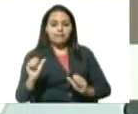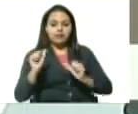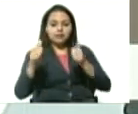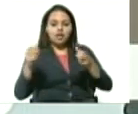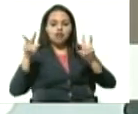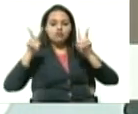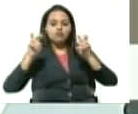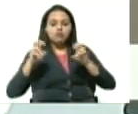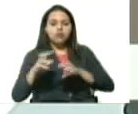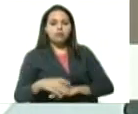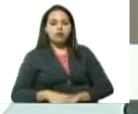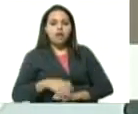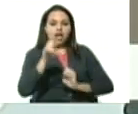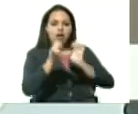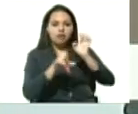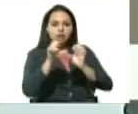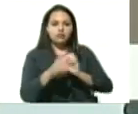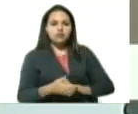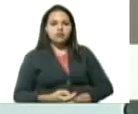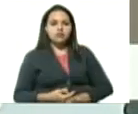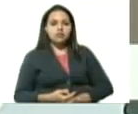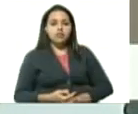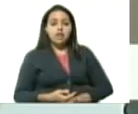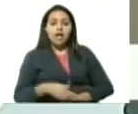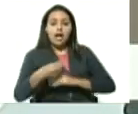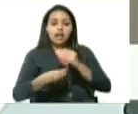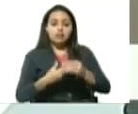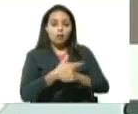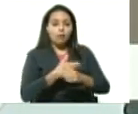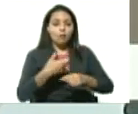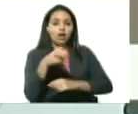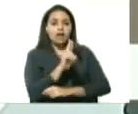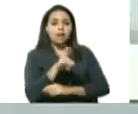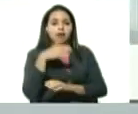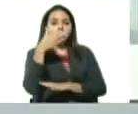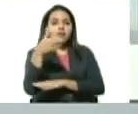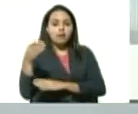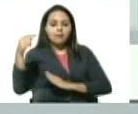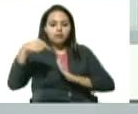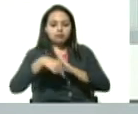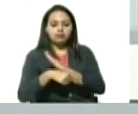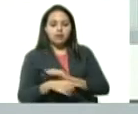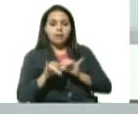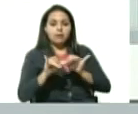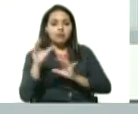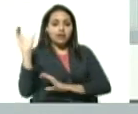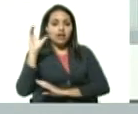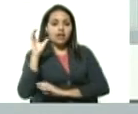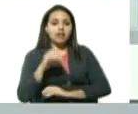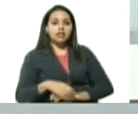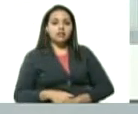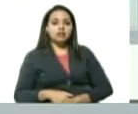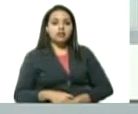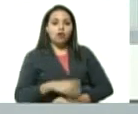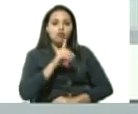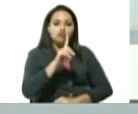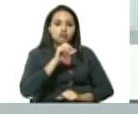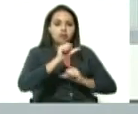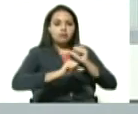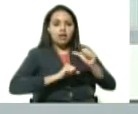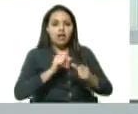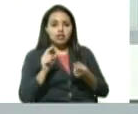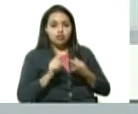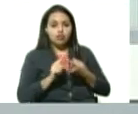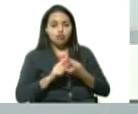despistaje con pruebas rápidas para ir a lo más profundo entonces allí en el distrito capital tenemos un caso en el paraíso